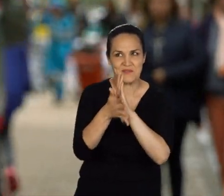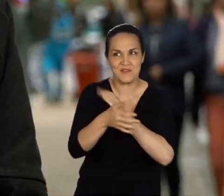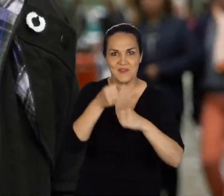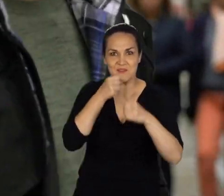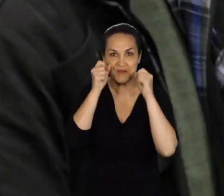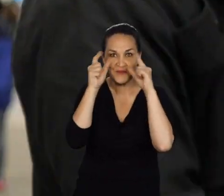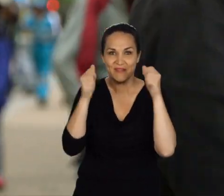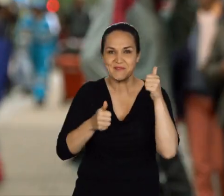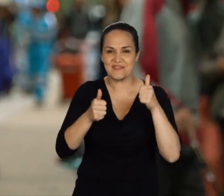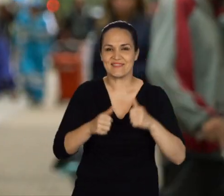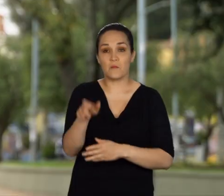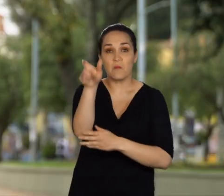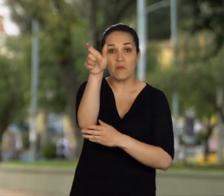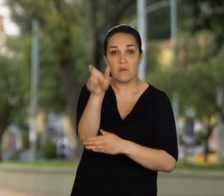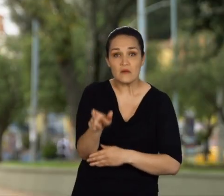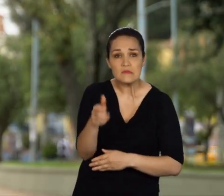Hugo.